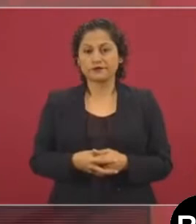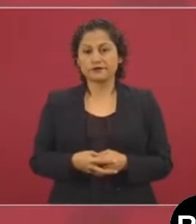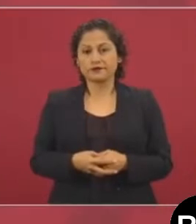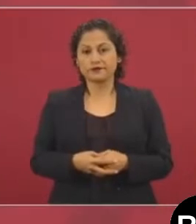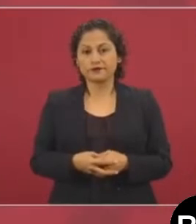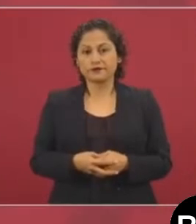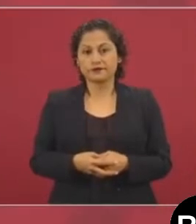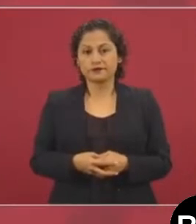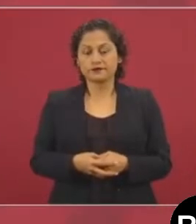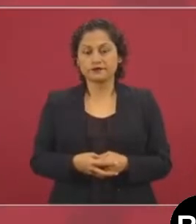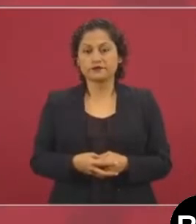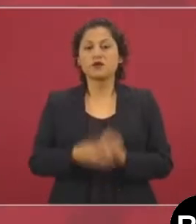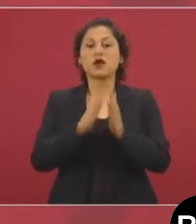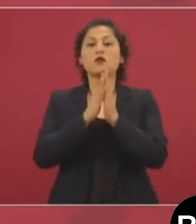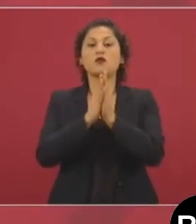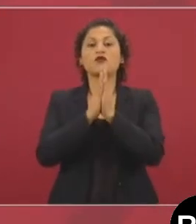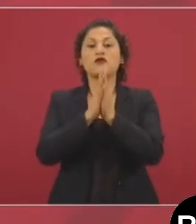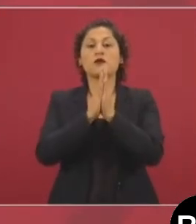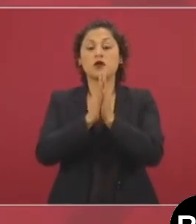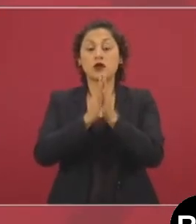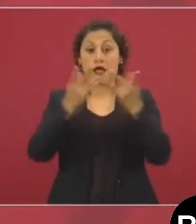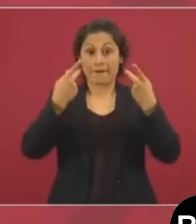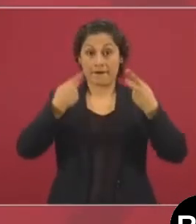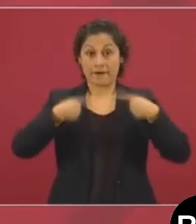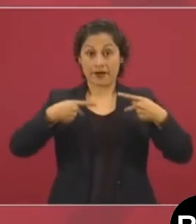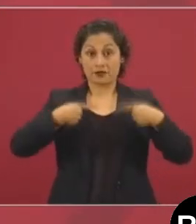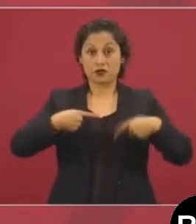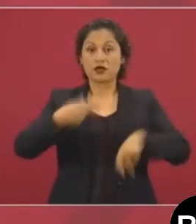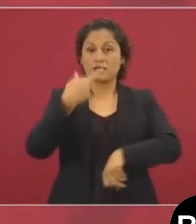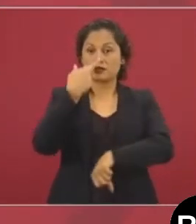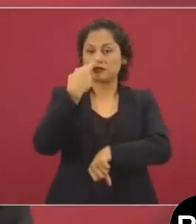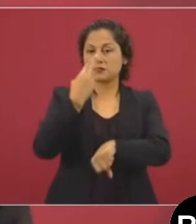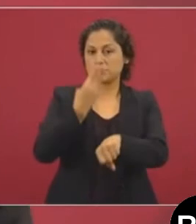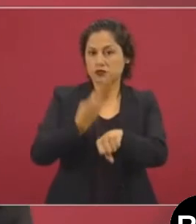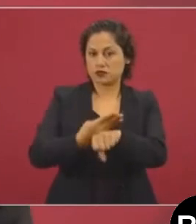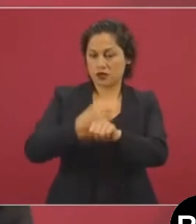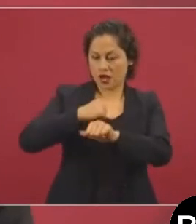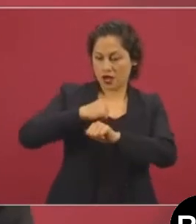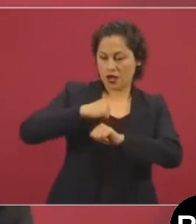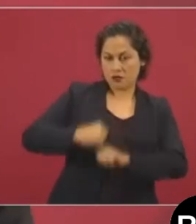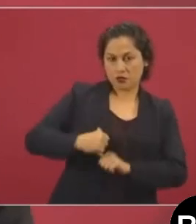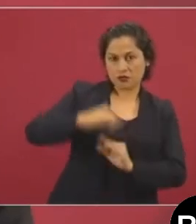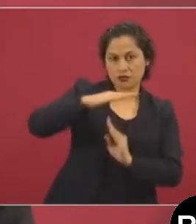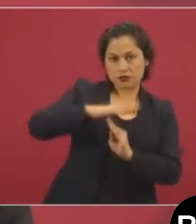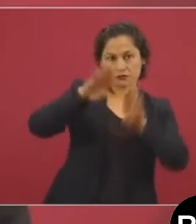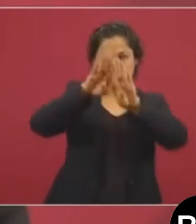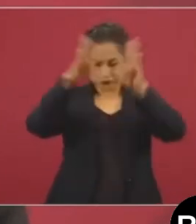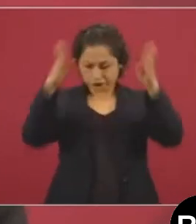funcionarios de las mesas actúen con rectitud,